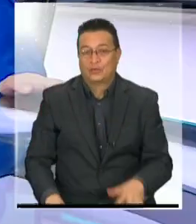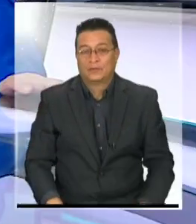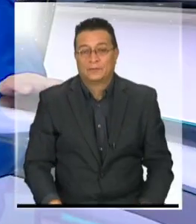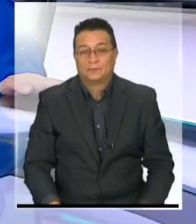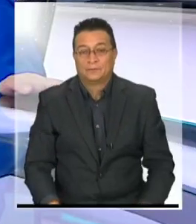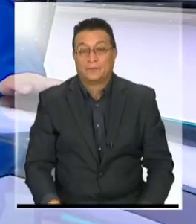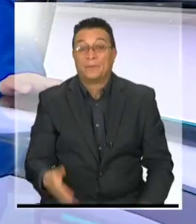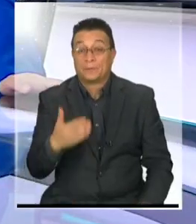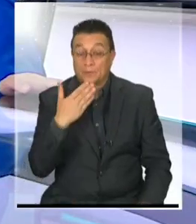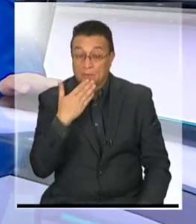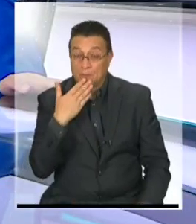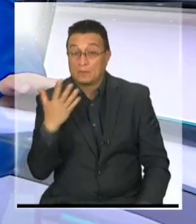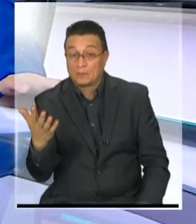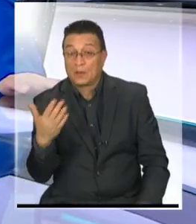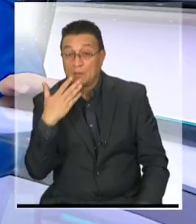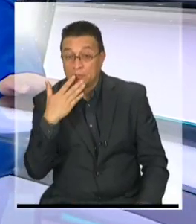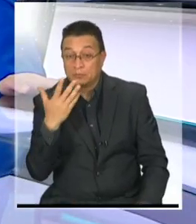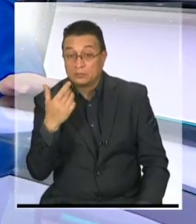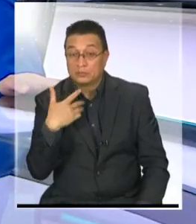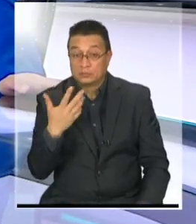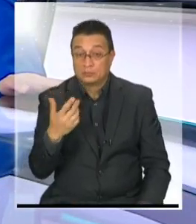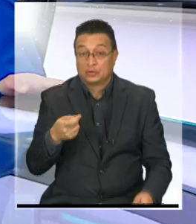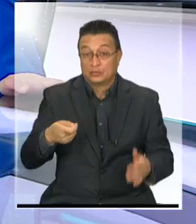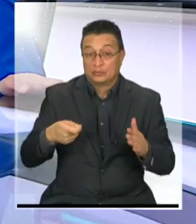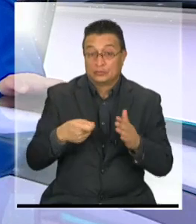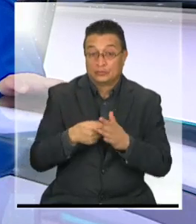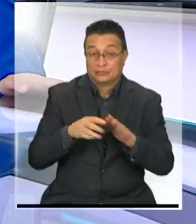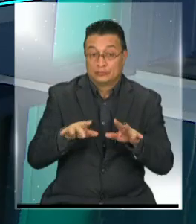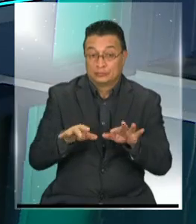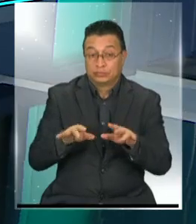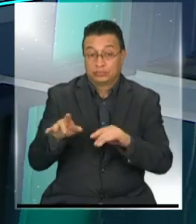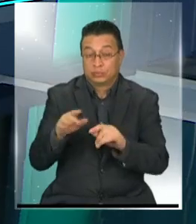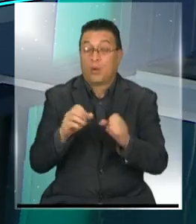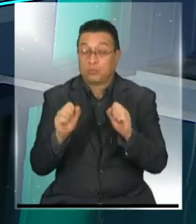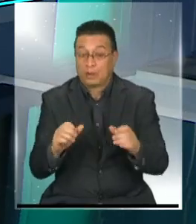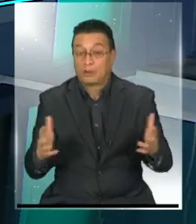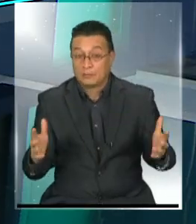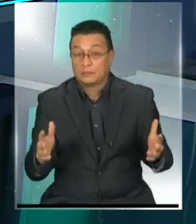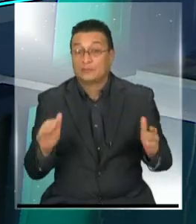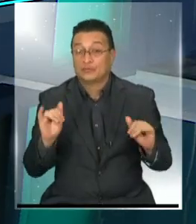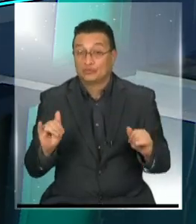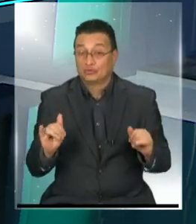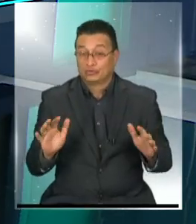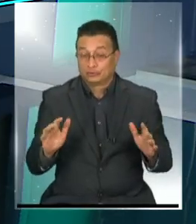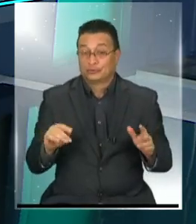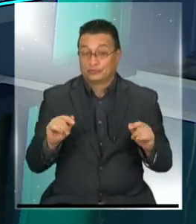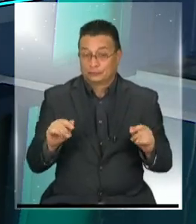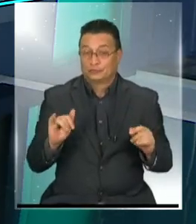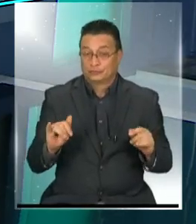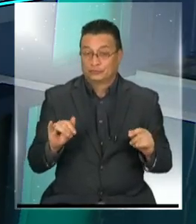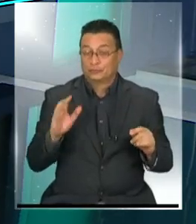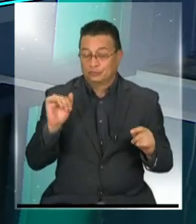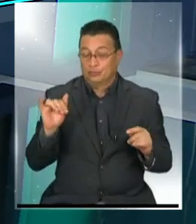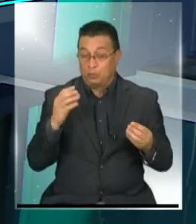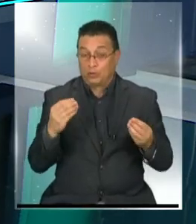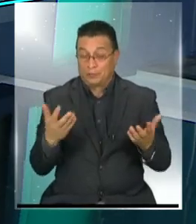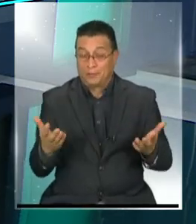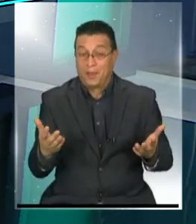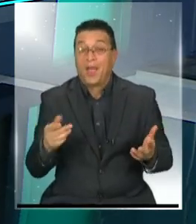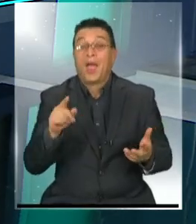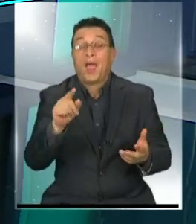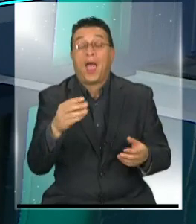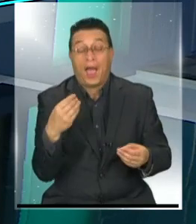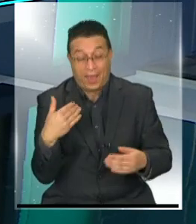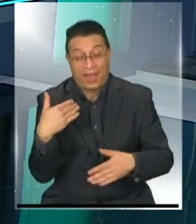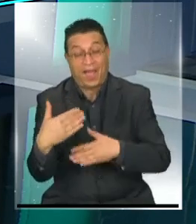También, ¿por qué no? El Switch. Ah, ahí estuvo el boomerang, llegó de vuelta, llegó de vuelta, estuvo muy bien. Vamos a